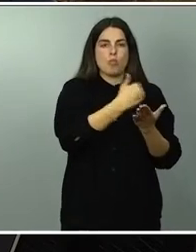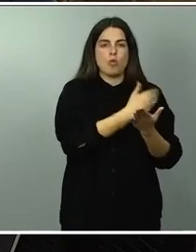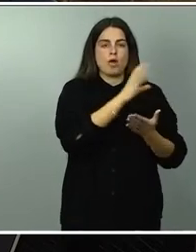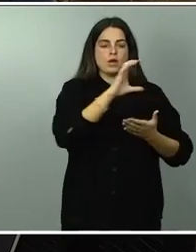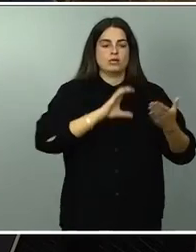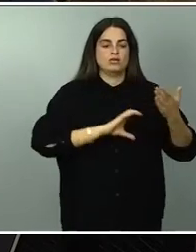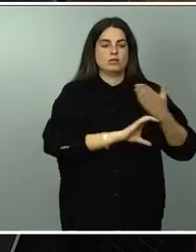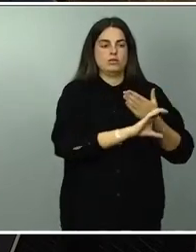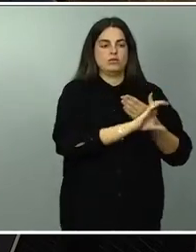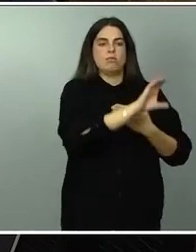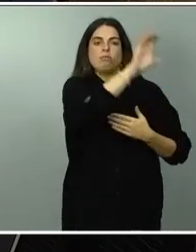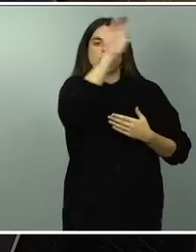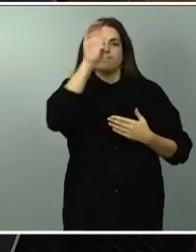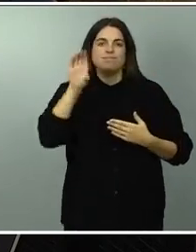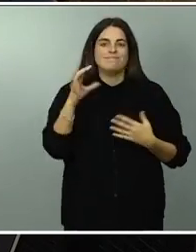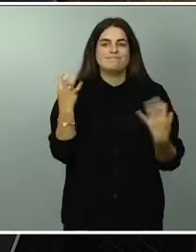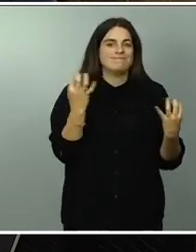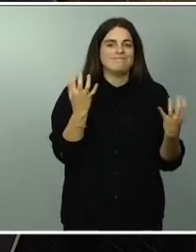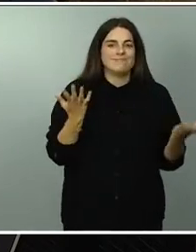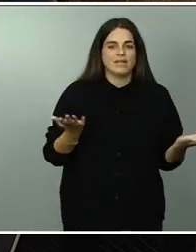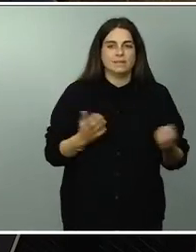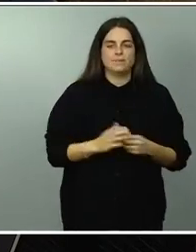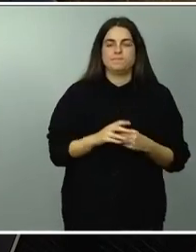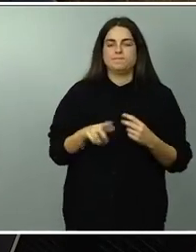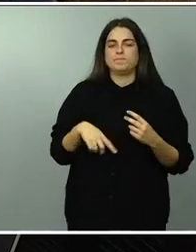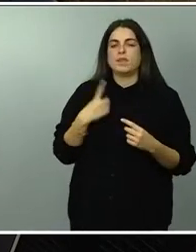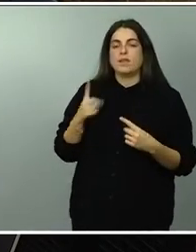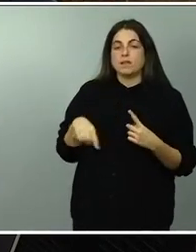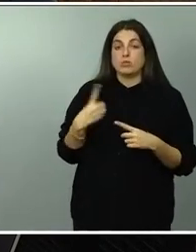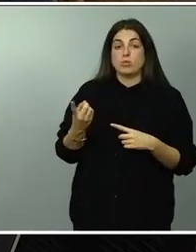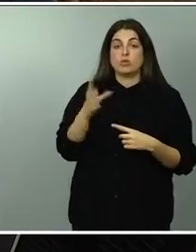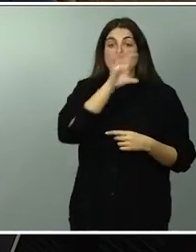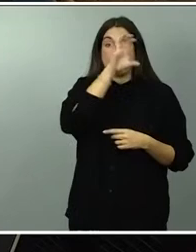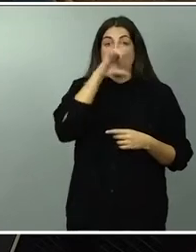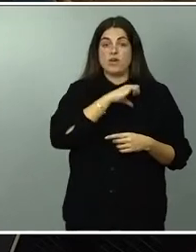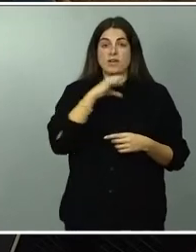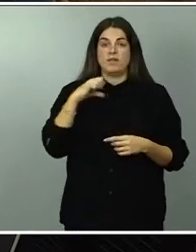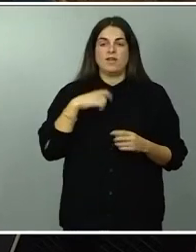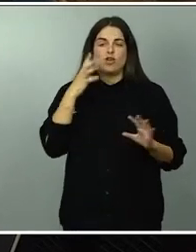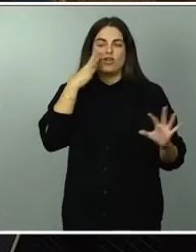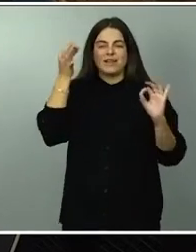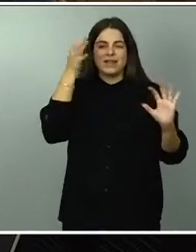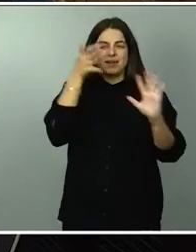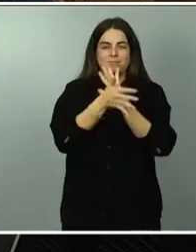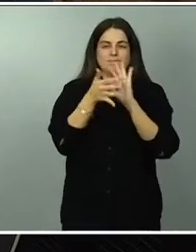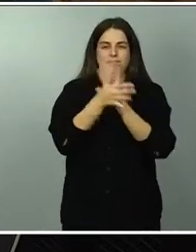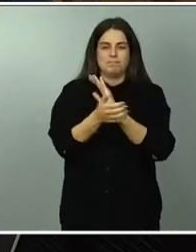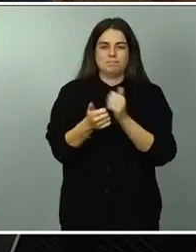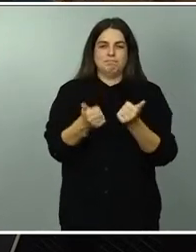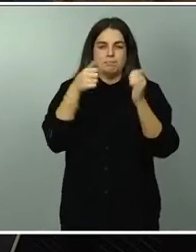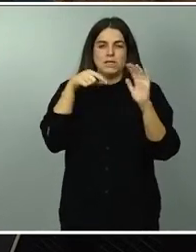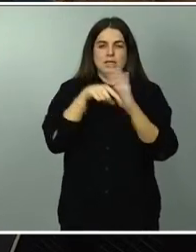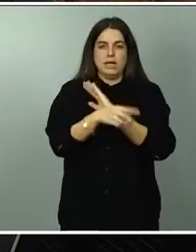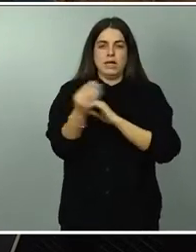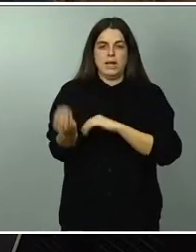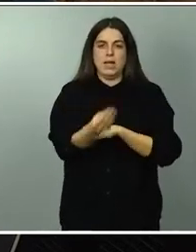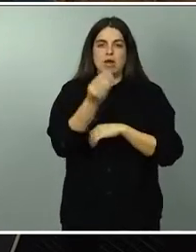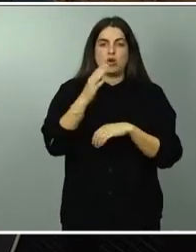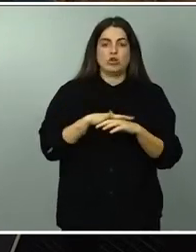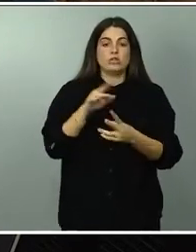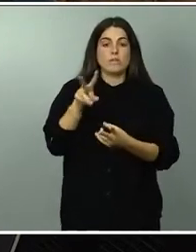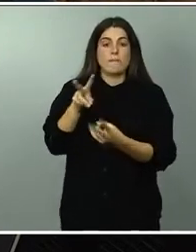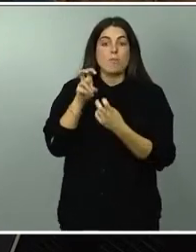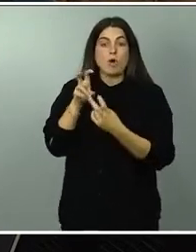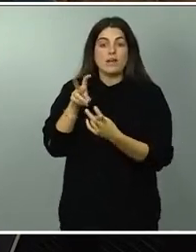destinarlos? ¿y creen que pueden las comunidades lo ha planteado usted antes pero quería algún detalle más ¿creen que pueden las comunidades del PP bloquear ese impuesto las grandes fortunas eso